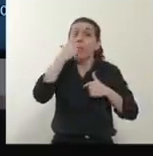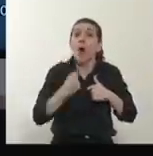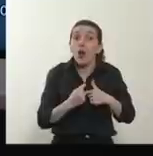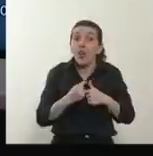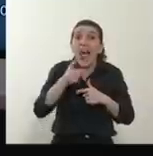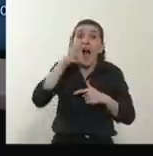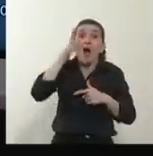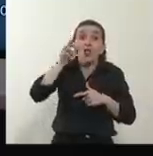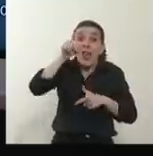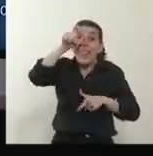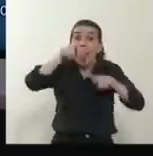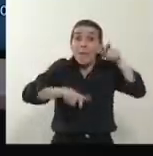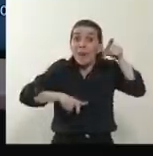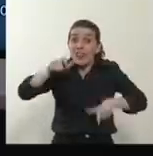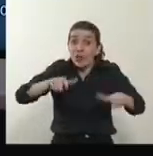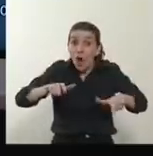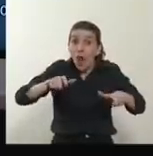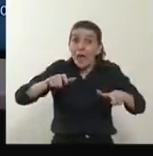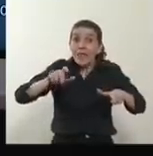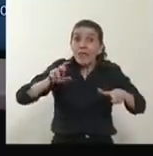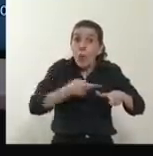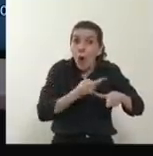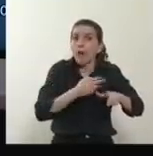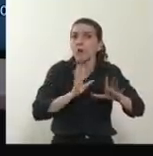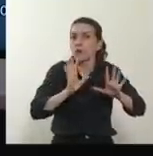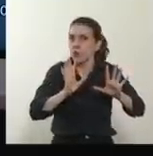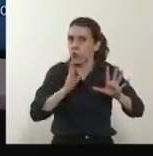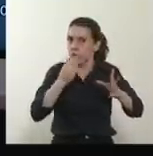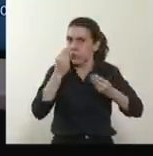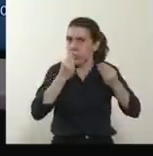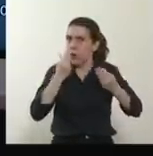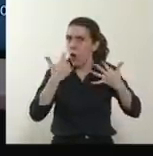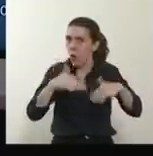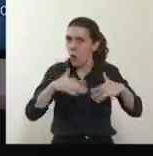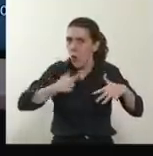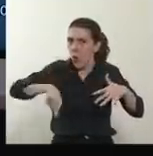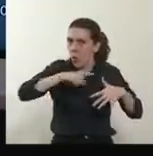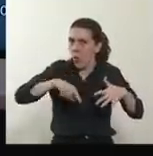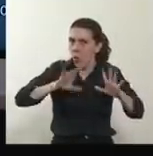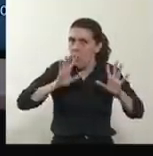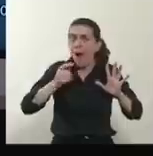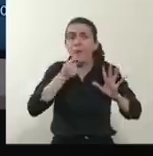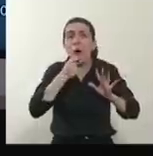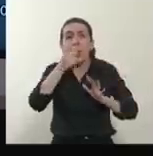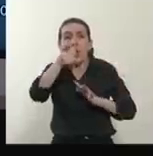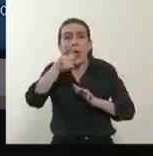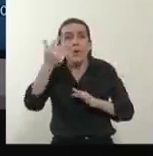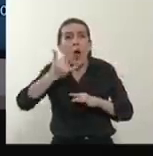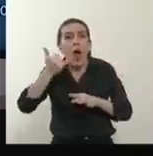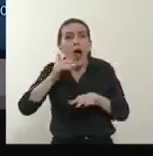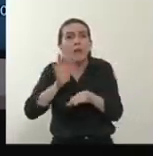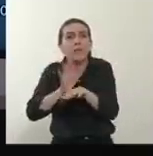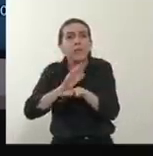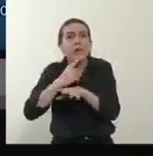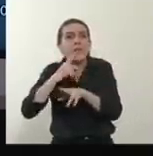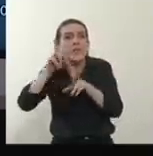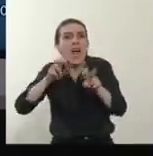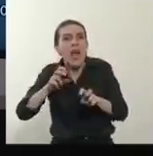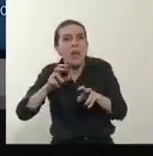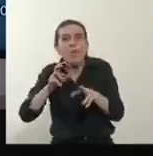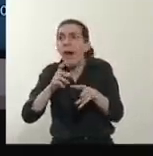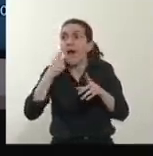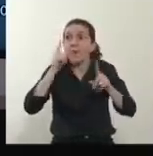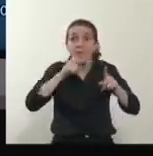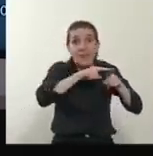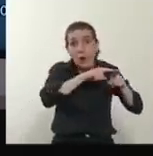es un tema preocupante. Y si uno mira lo que ha pasado con la letalidad, esta